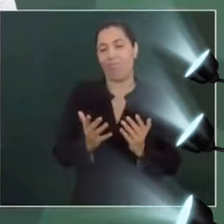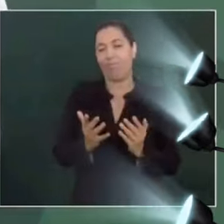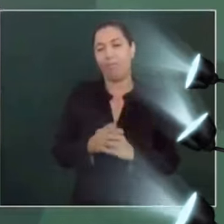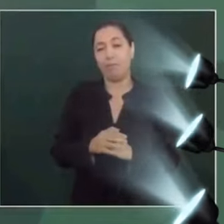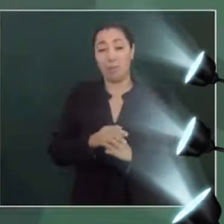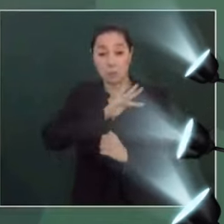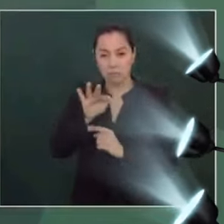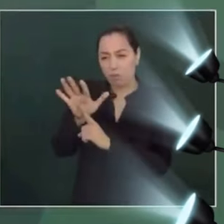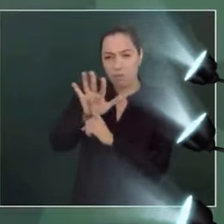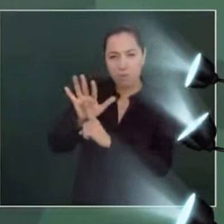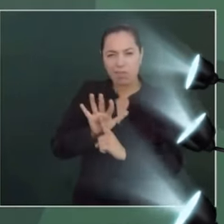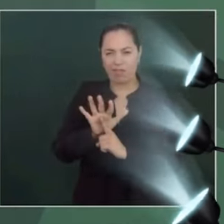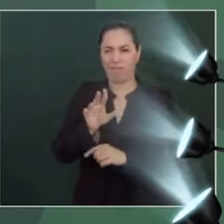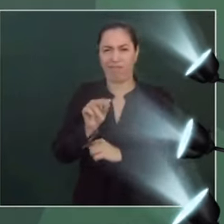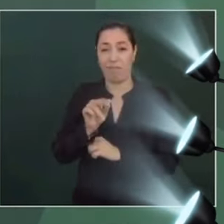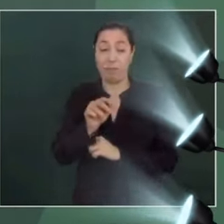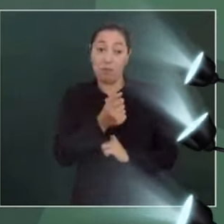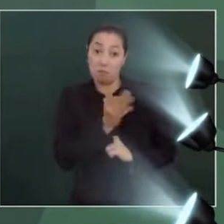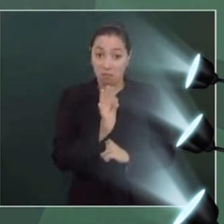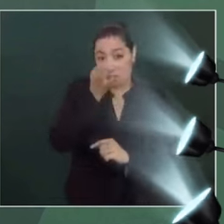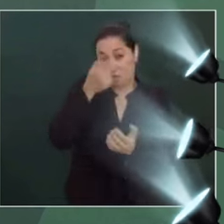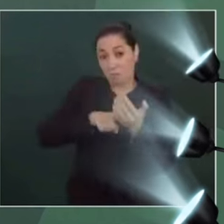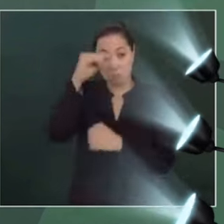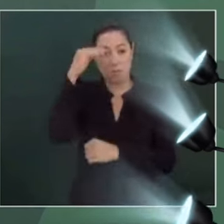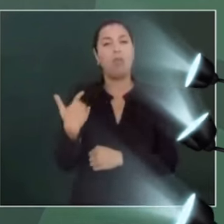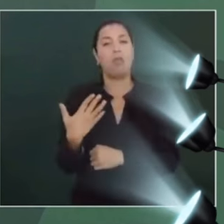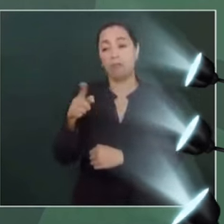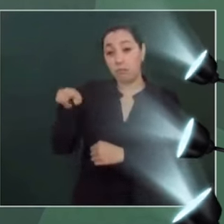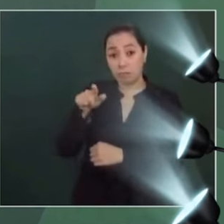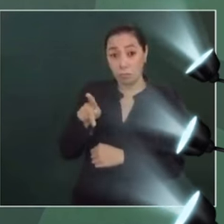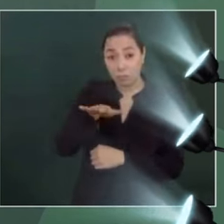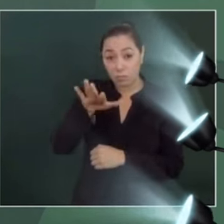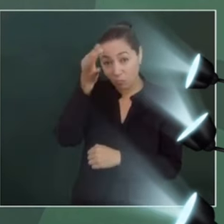manipular. Tonto es el que piensa, el pueblo es tonto.